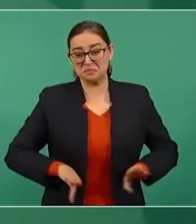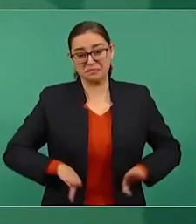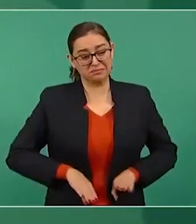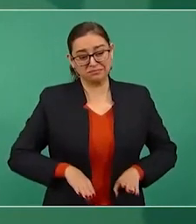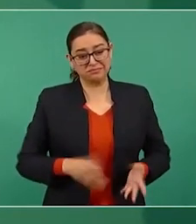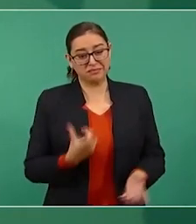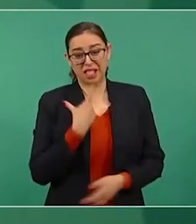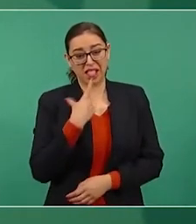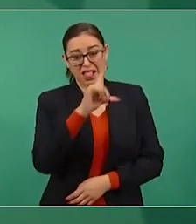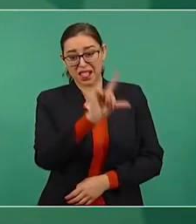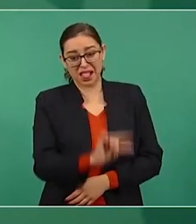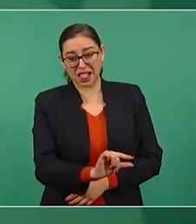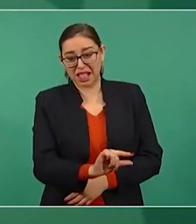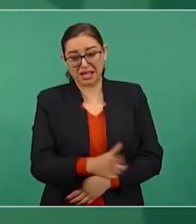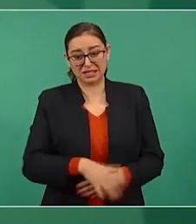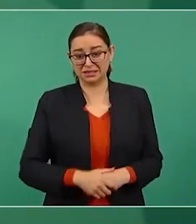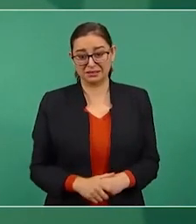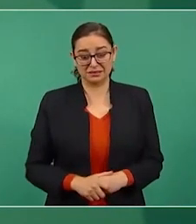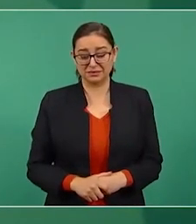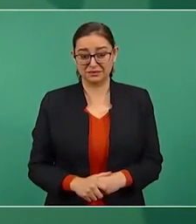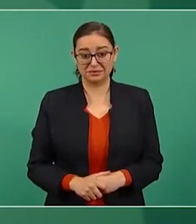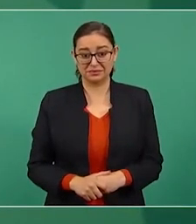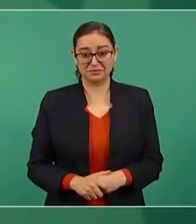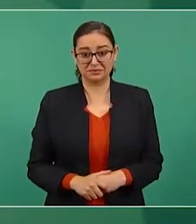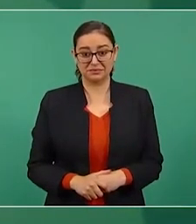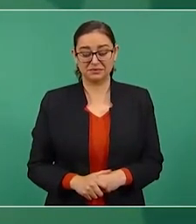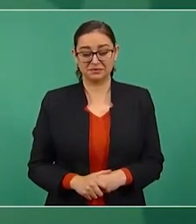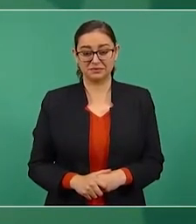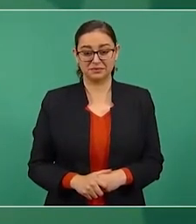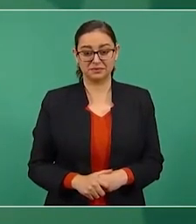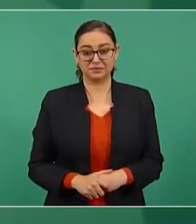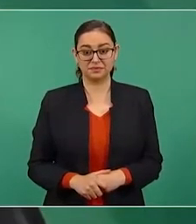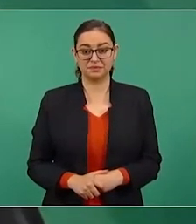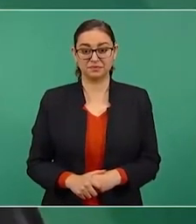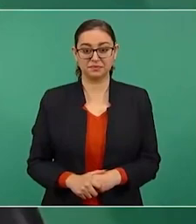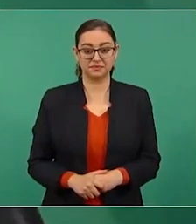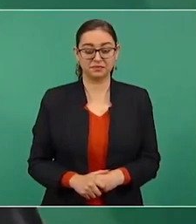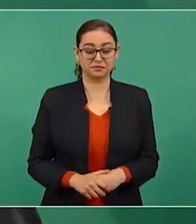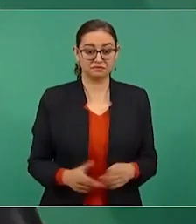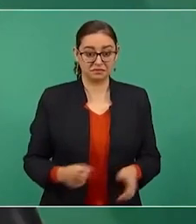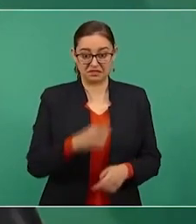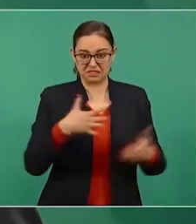pierde